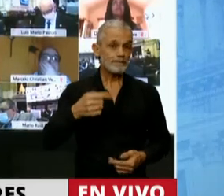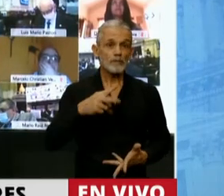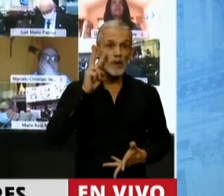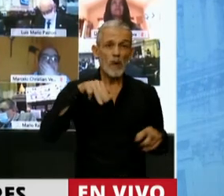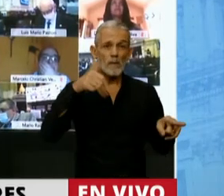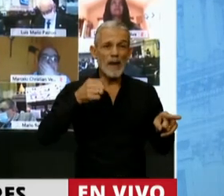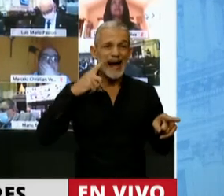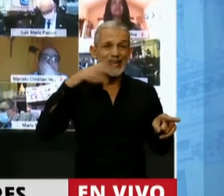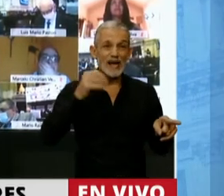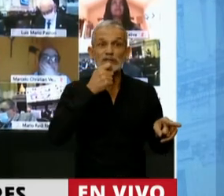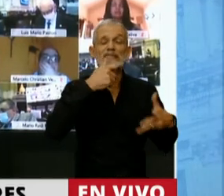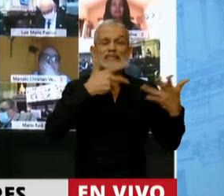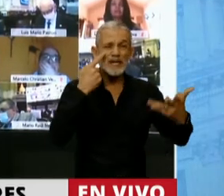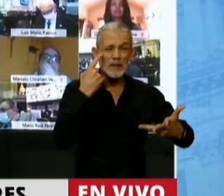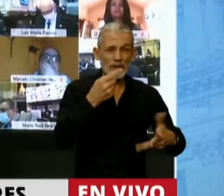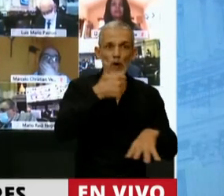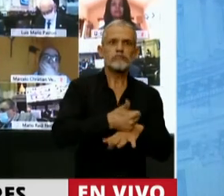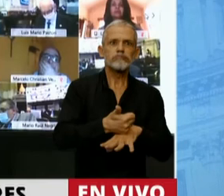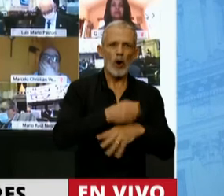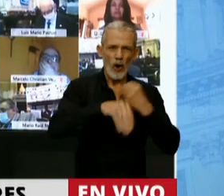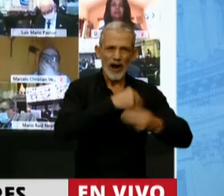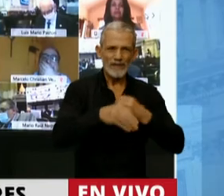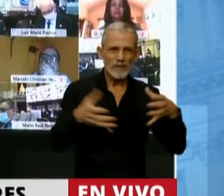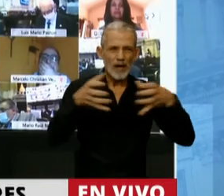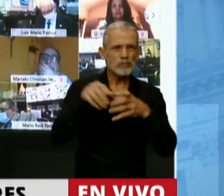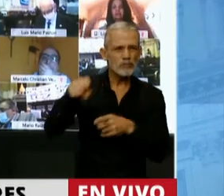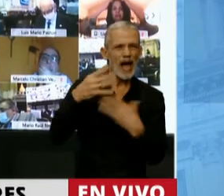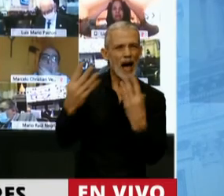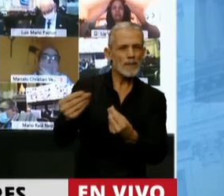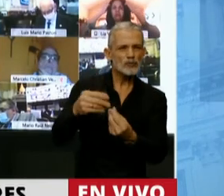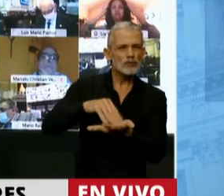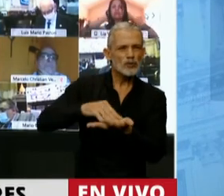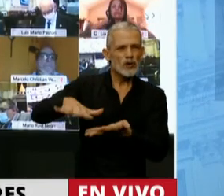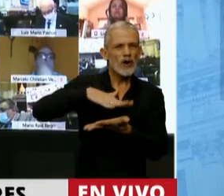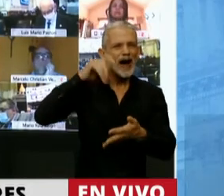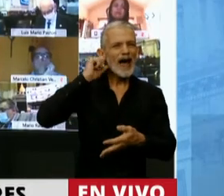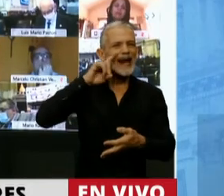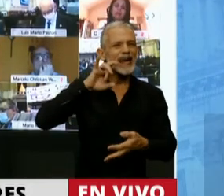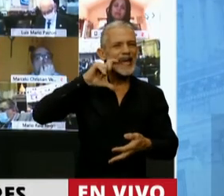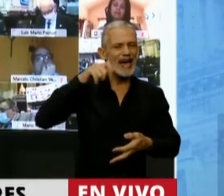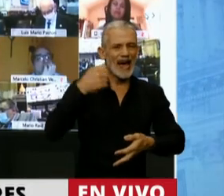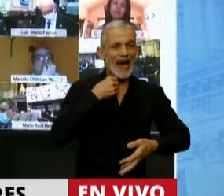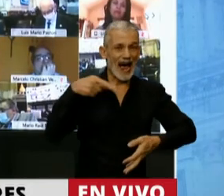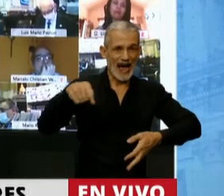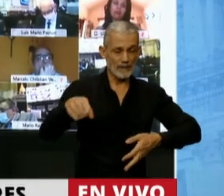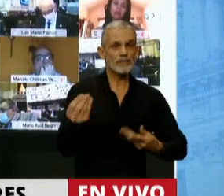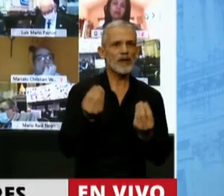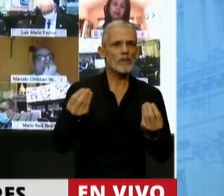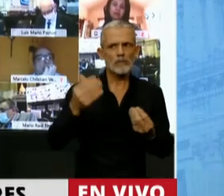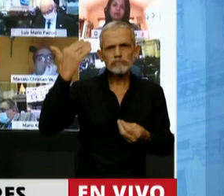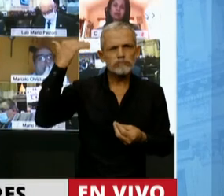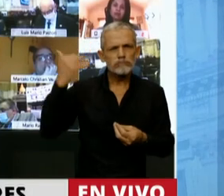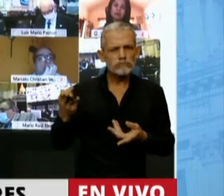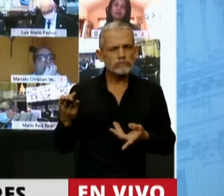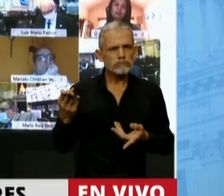que Mariano hubiese estado presente con las familias de Guernica, que están reclamando por techo y vivienda. Y como en aquel